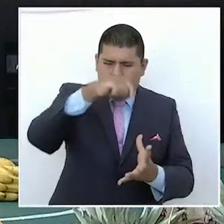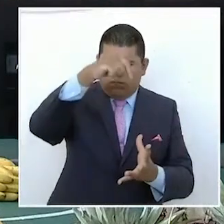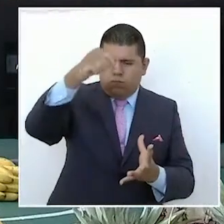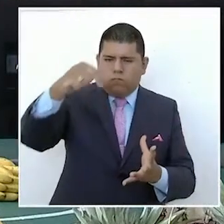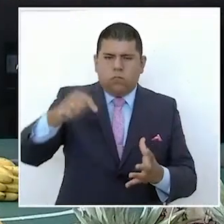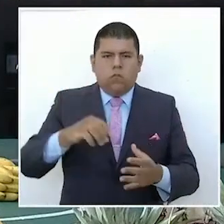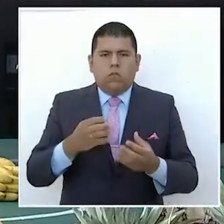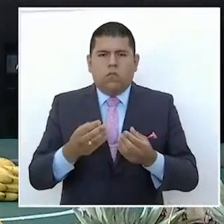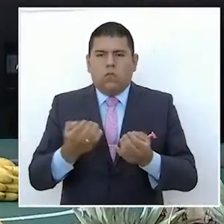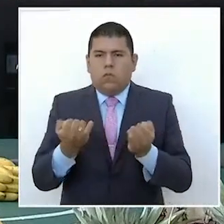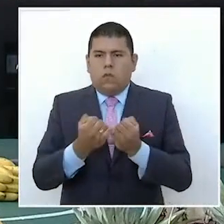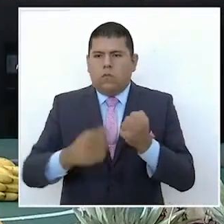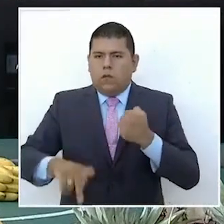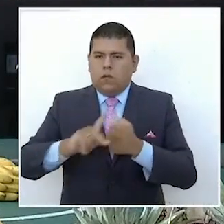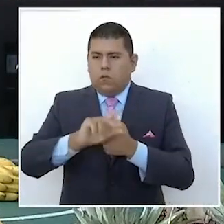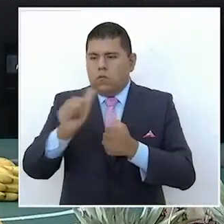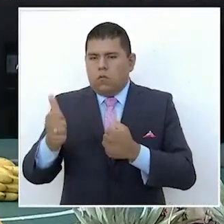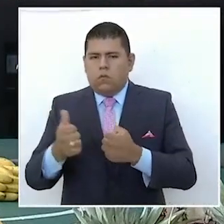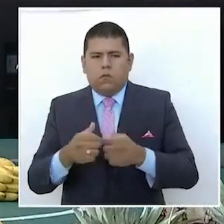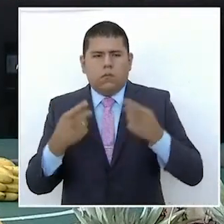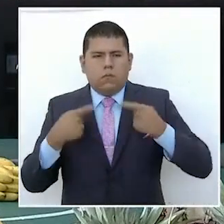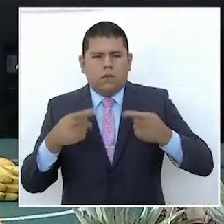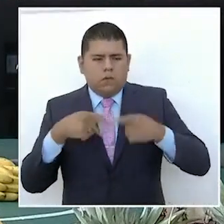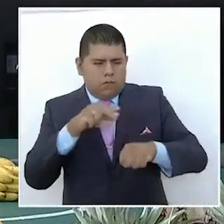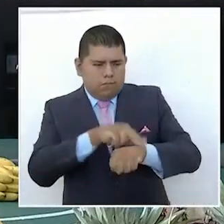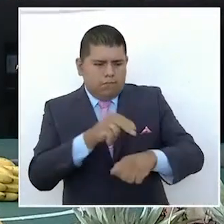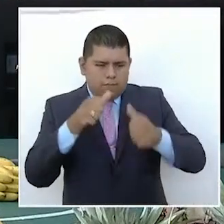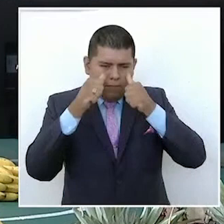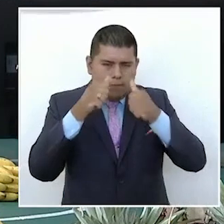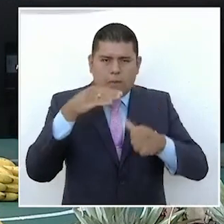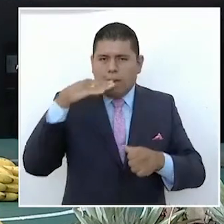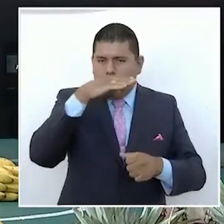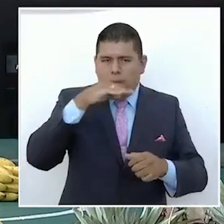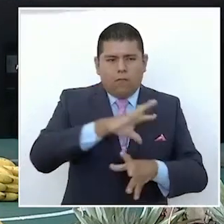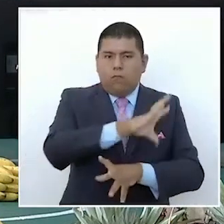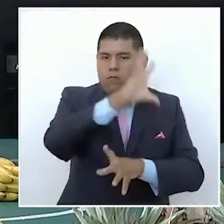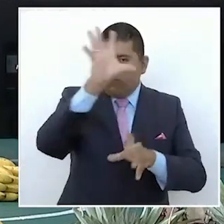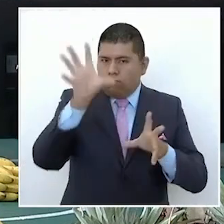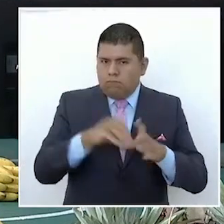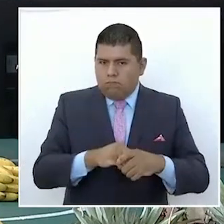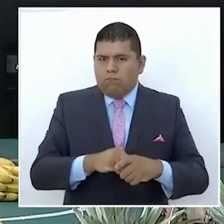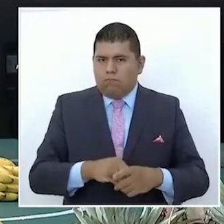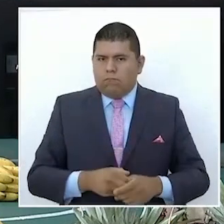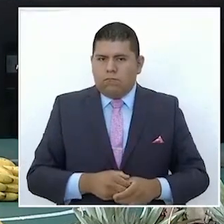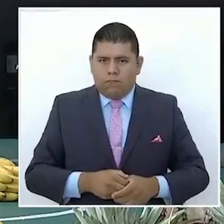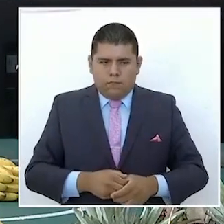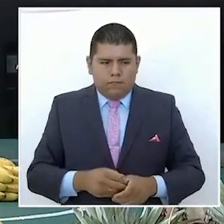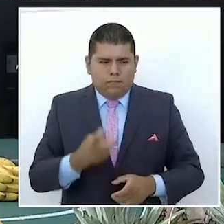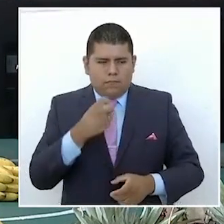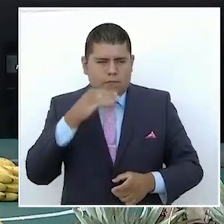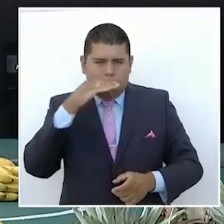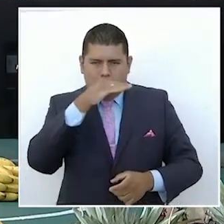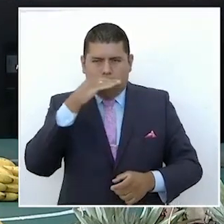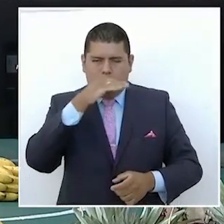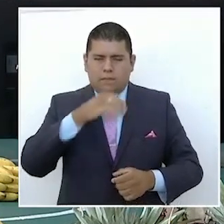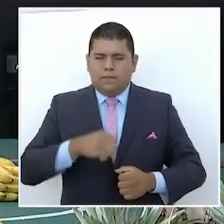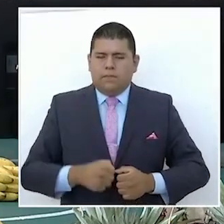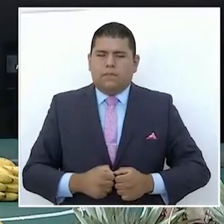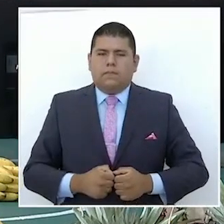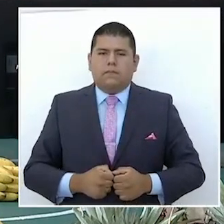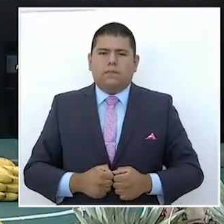toda la atención médica es gratuita, toda la atención médica es gratuita.